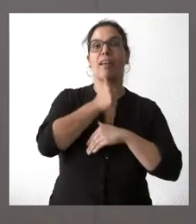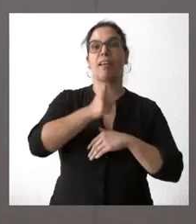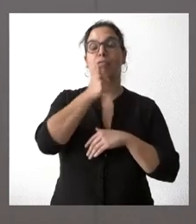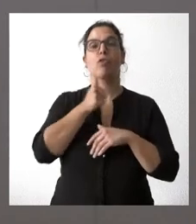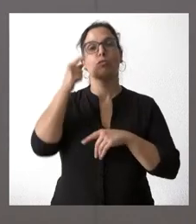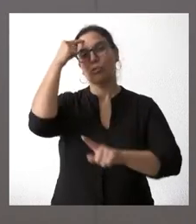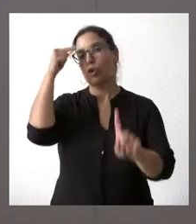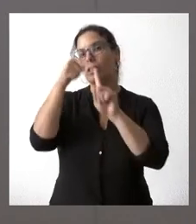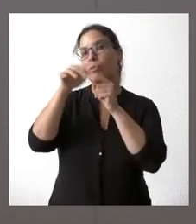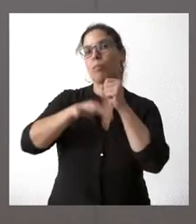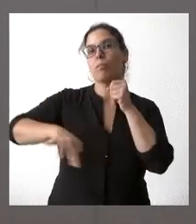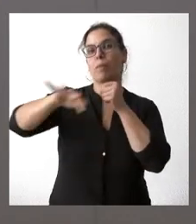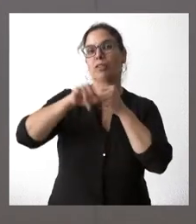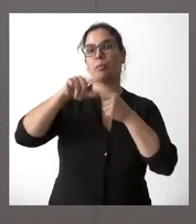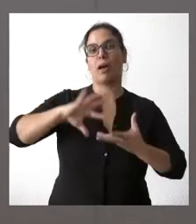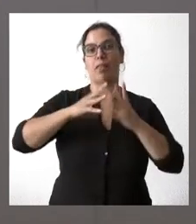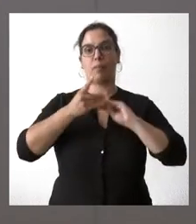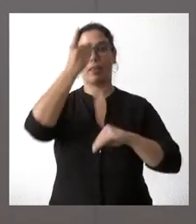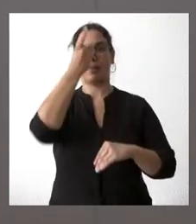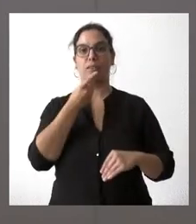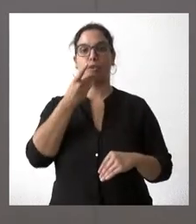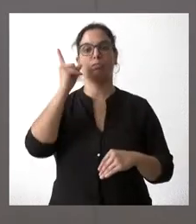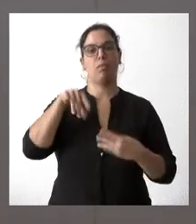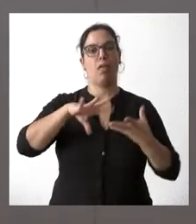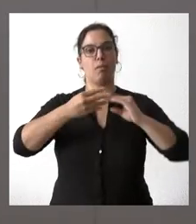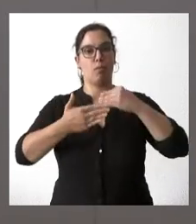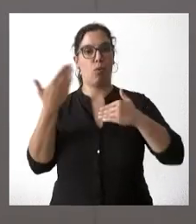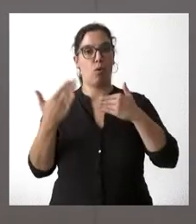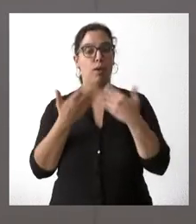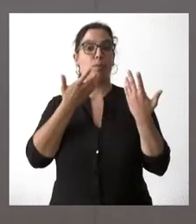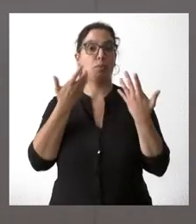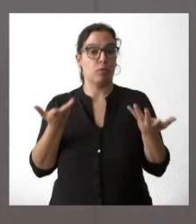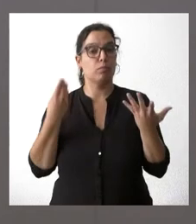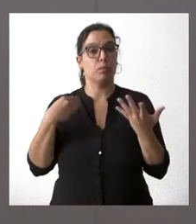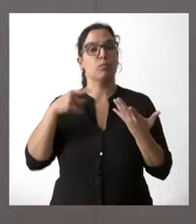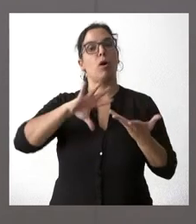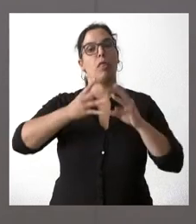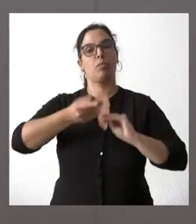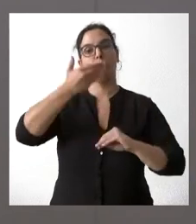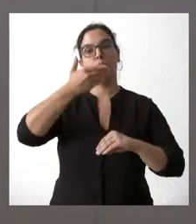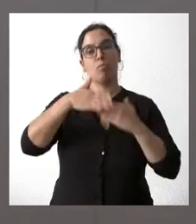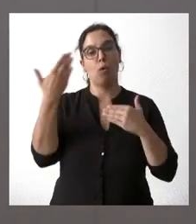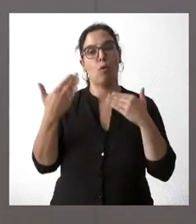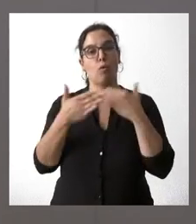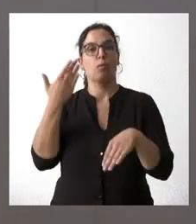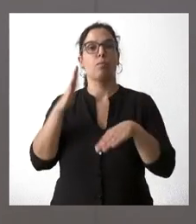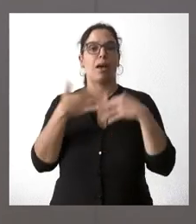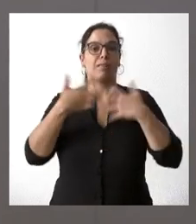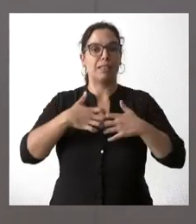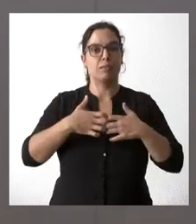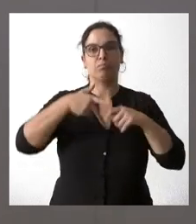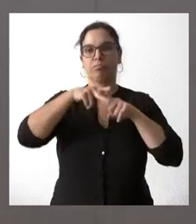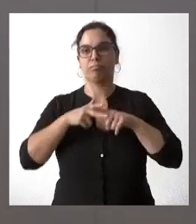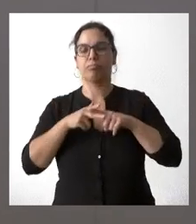incluyendo la digitalización y la modernización. Y entre estos aspectos, por tanto, está la modernización de los equipos